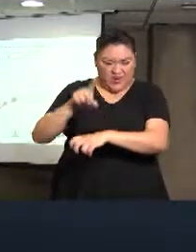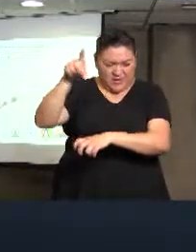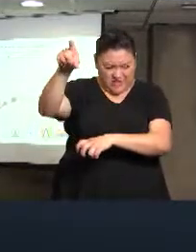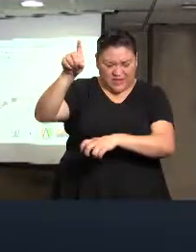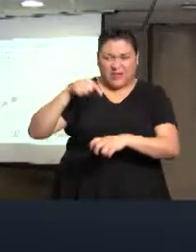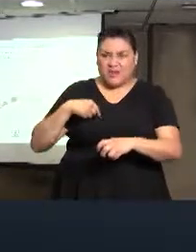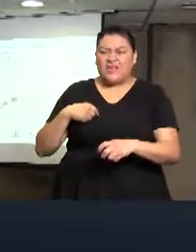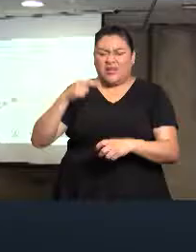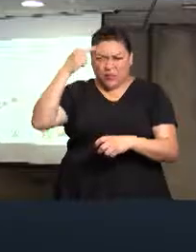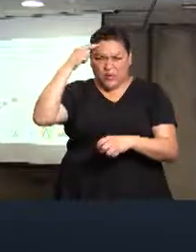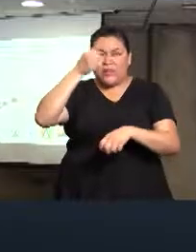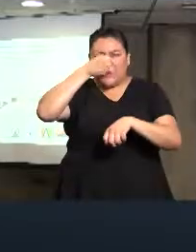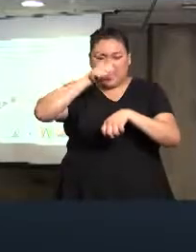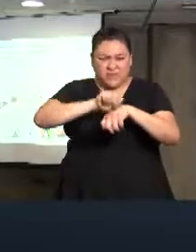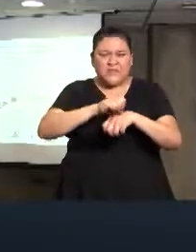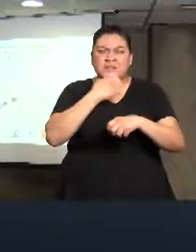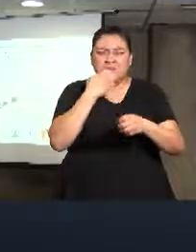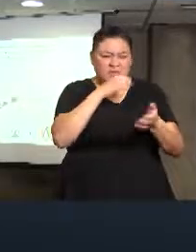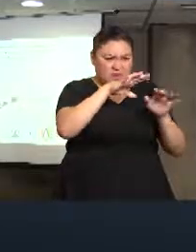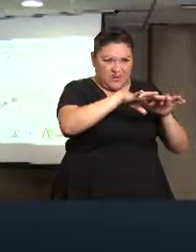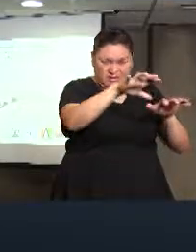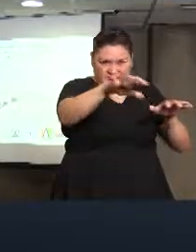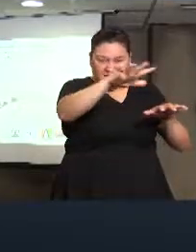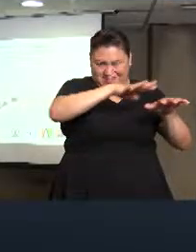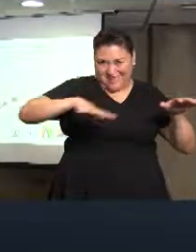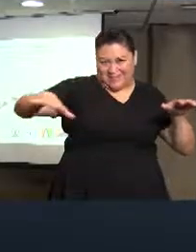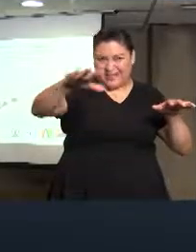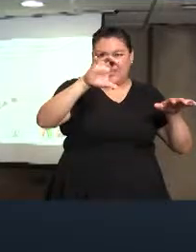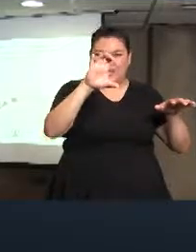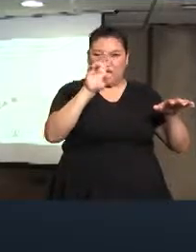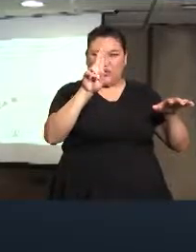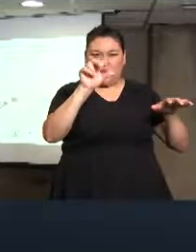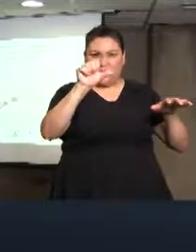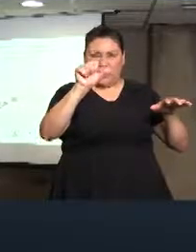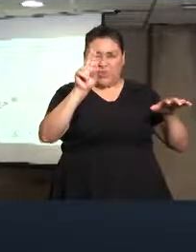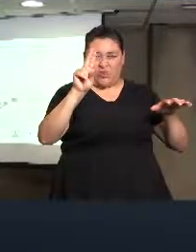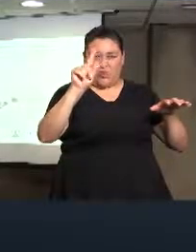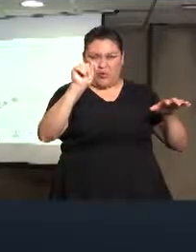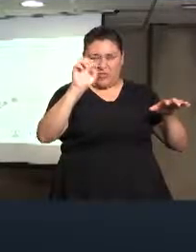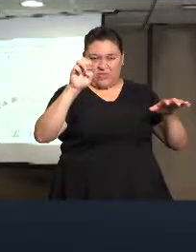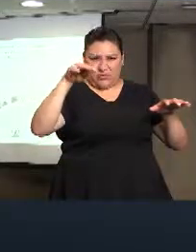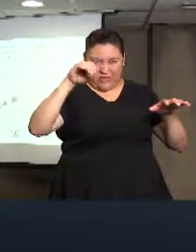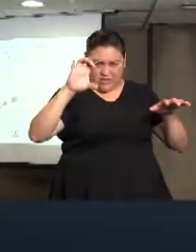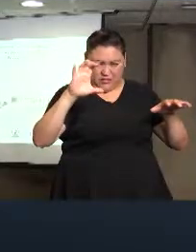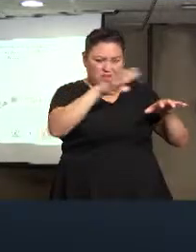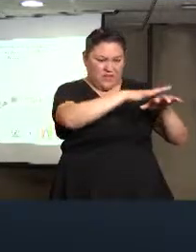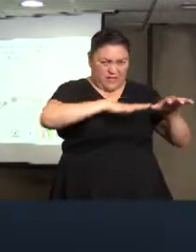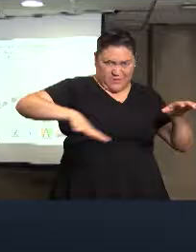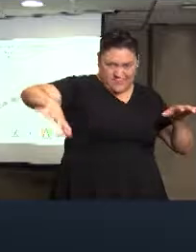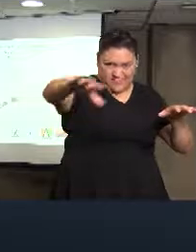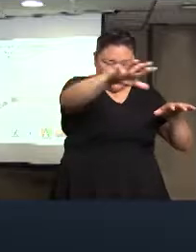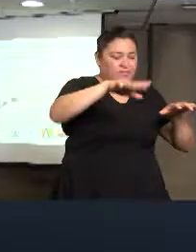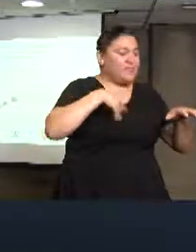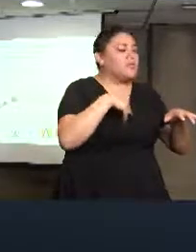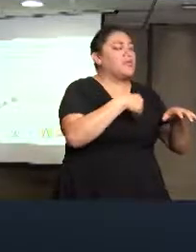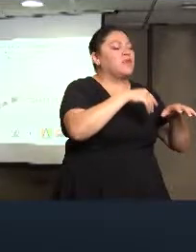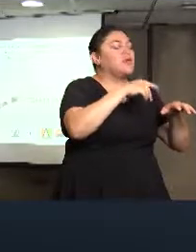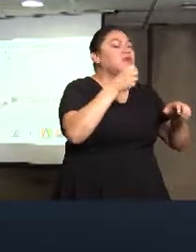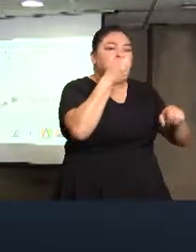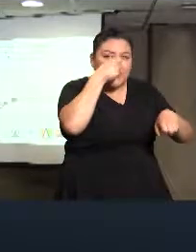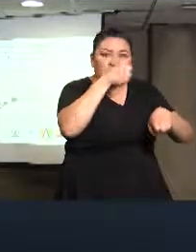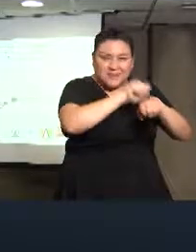secundarias de Cuauhtémoc y llevamos el material uno a uno de prevención en todas las secundarias de Cuauhtémoc y fue